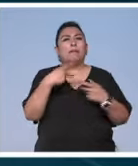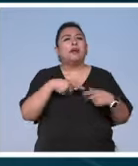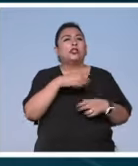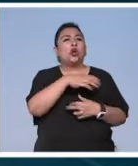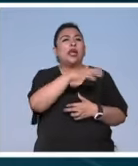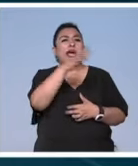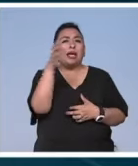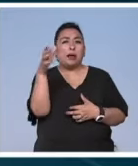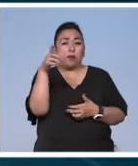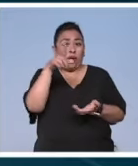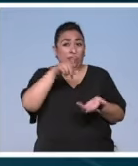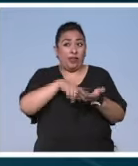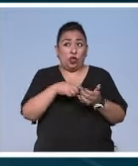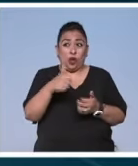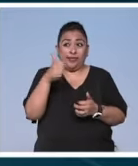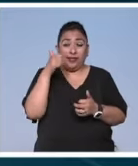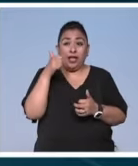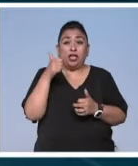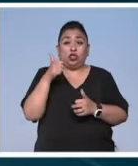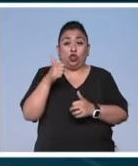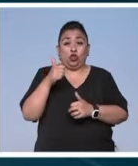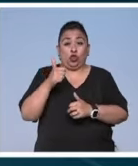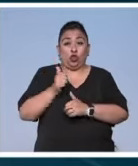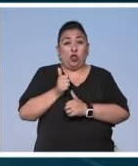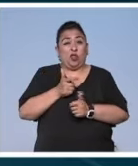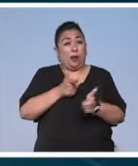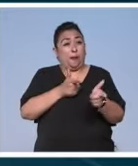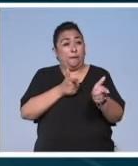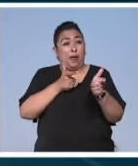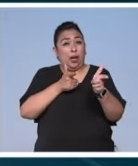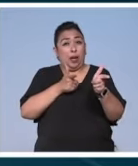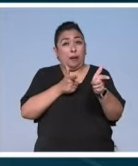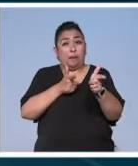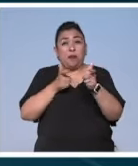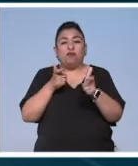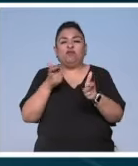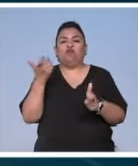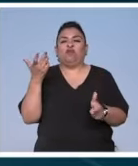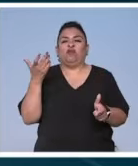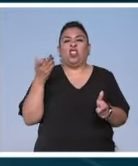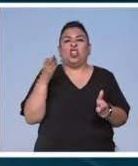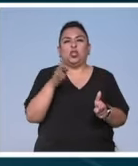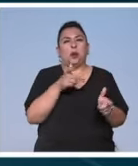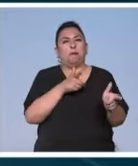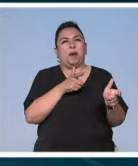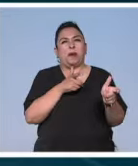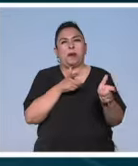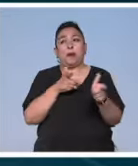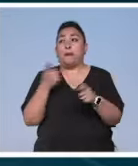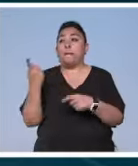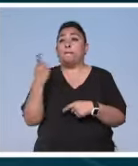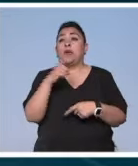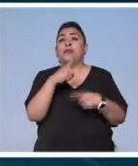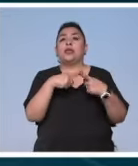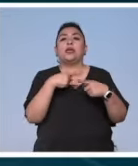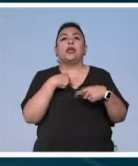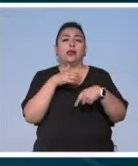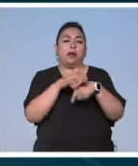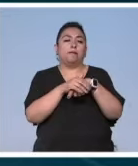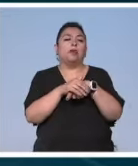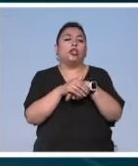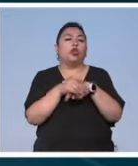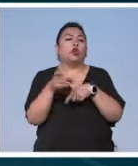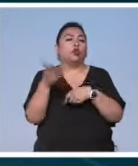detrás de ellos los soldados cortaban cartucho la traición abrió fuego cumpliendo la orden del amigo que